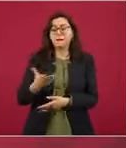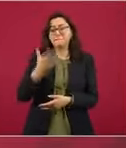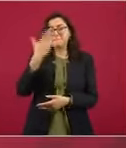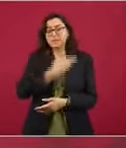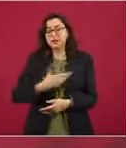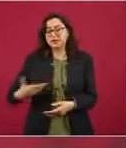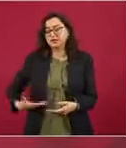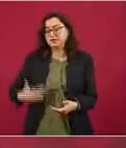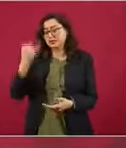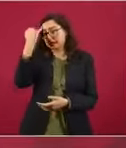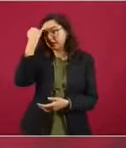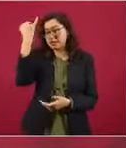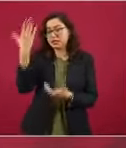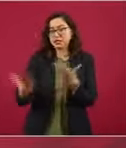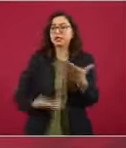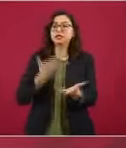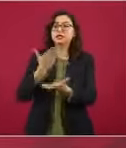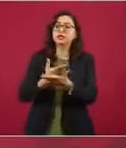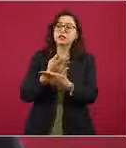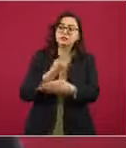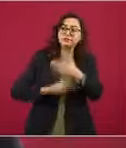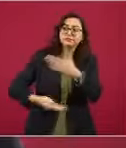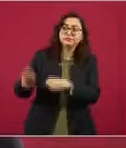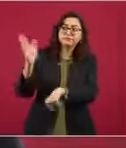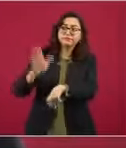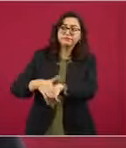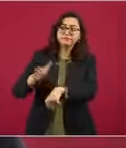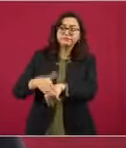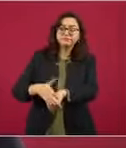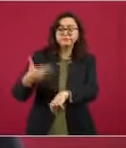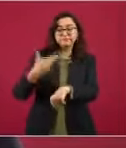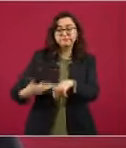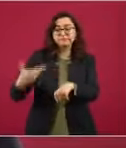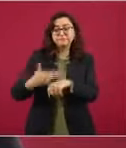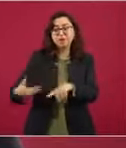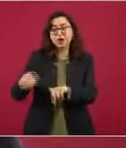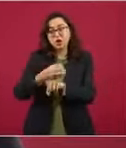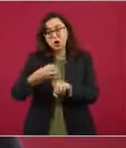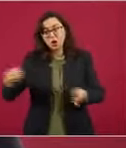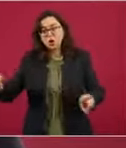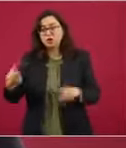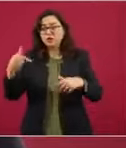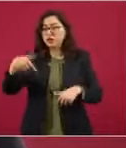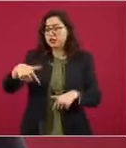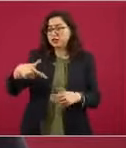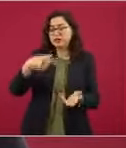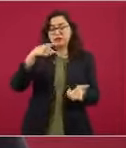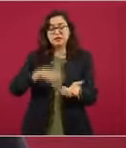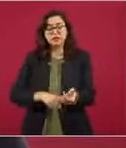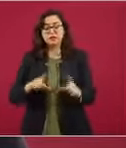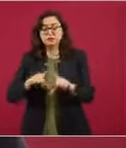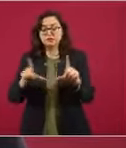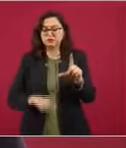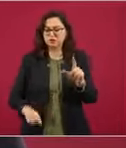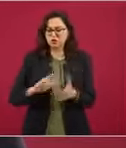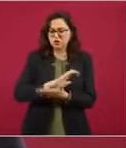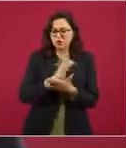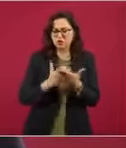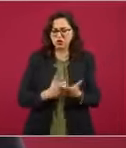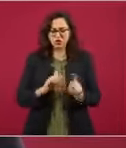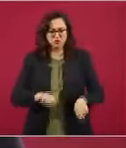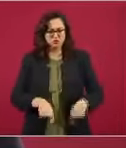regularizar y poner orden en materia de subcontratación en nuestro país, derivado de